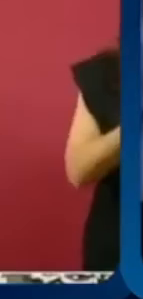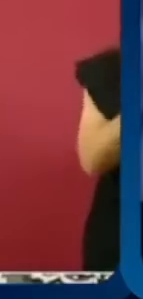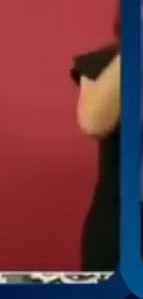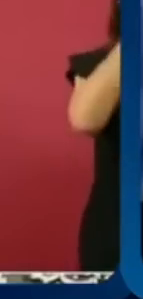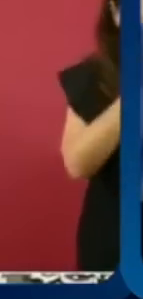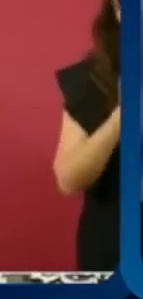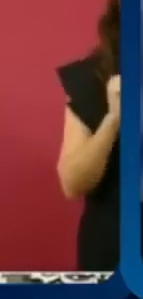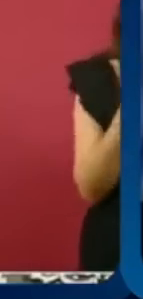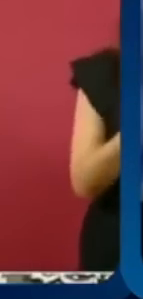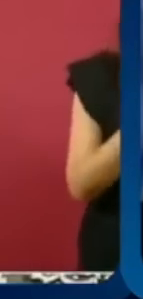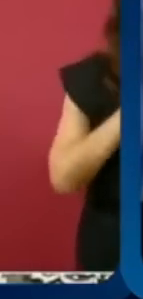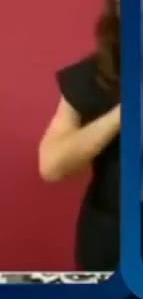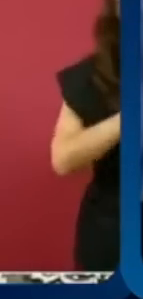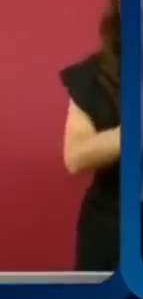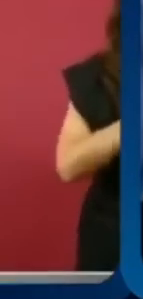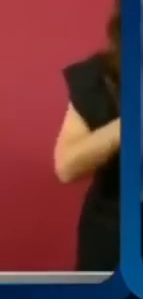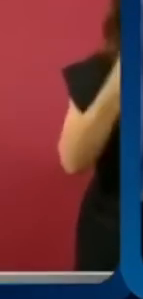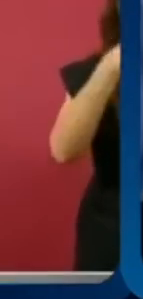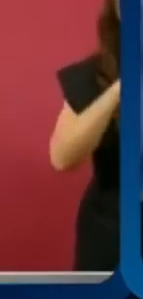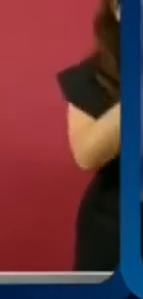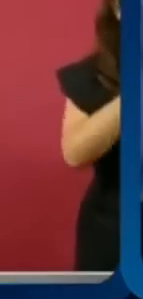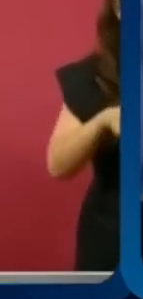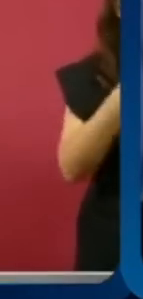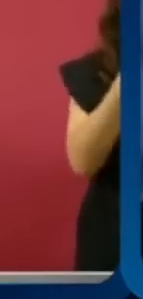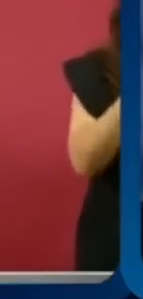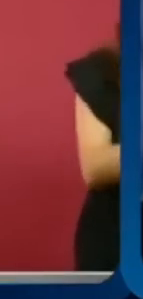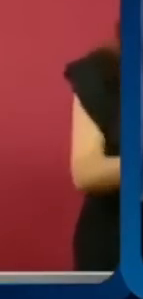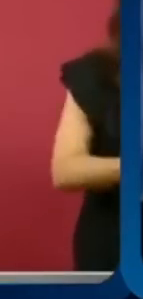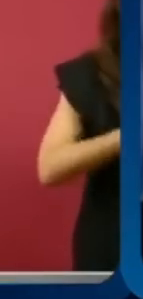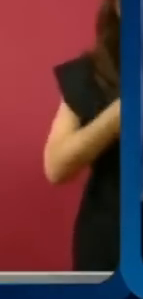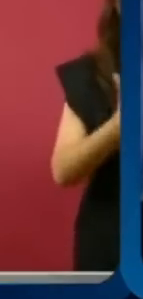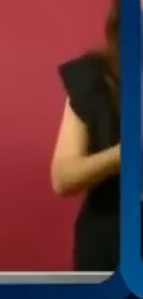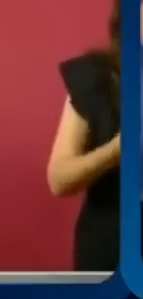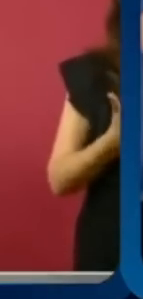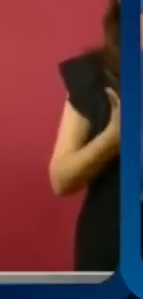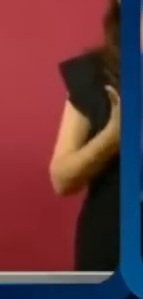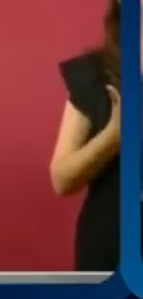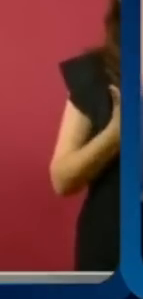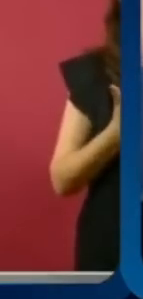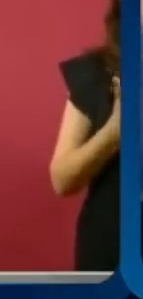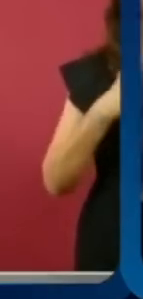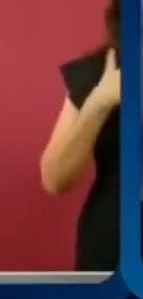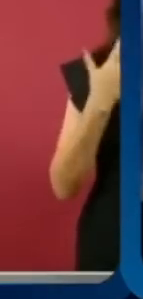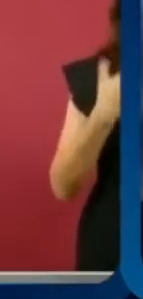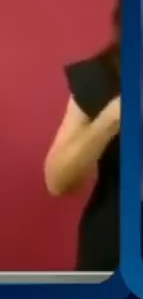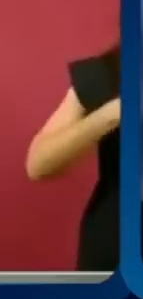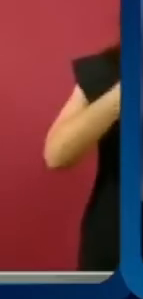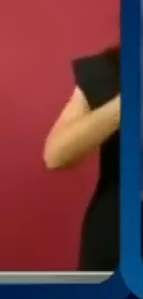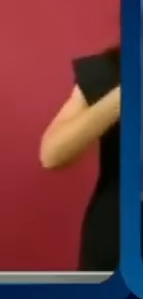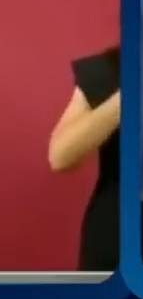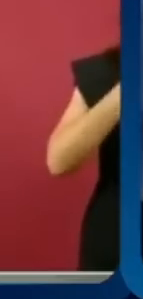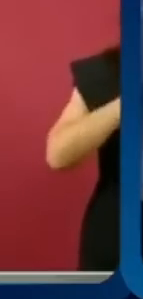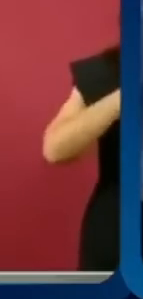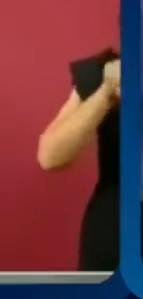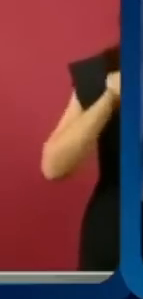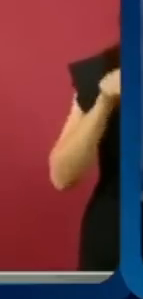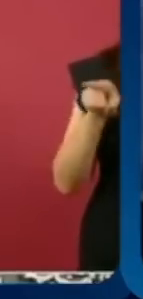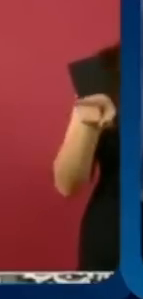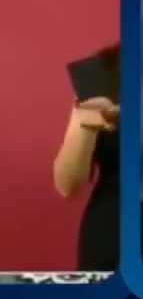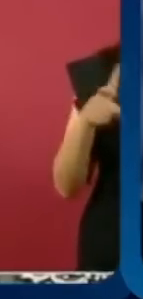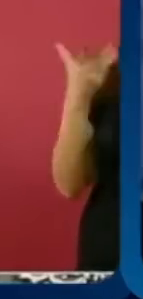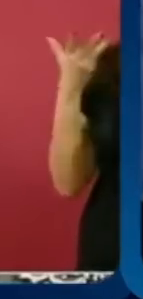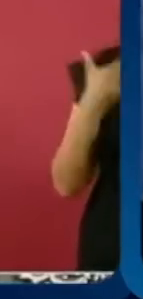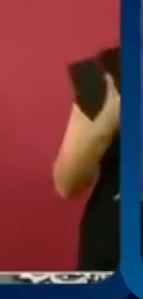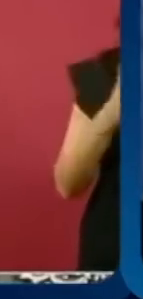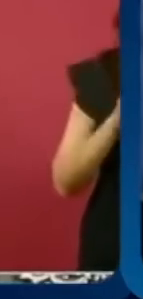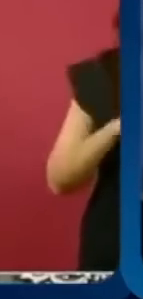intención de dominar toda América Latina, de literalmente generar desigualdad como lo han hecho en los